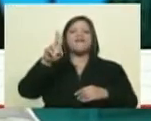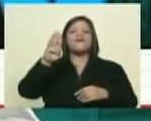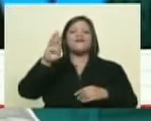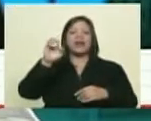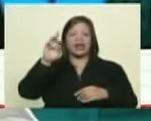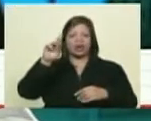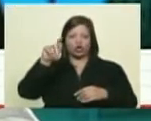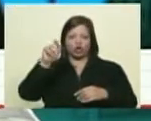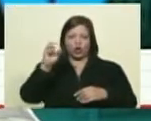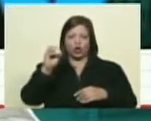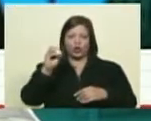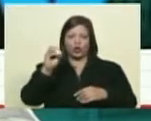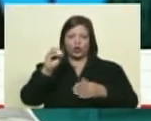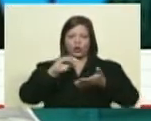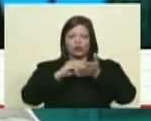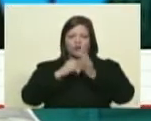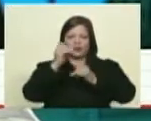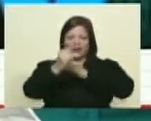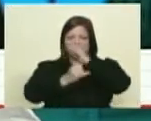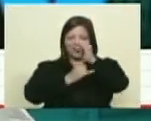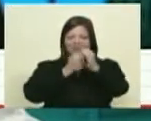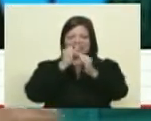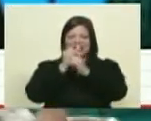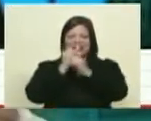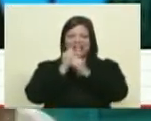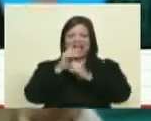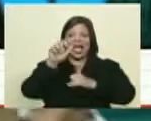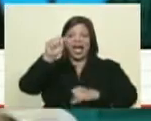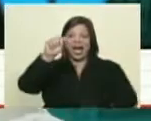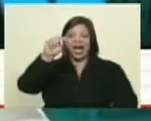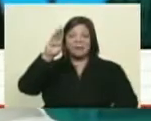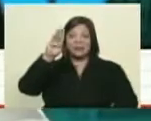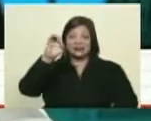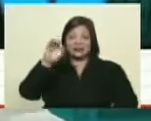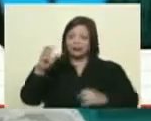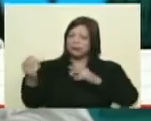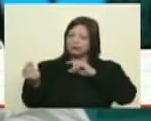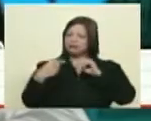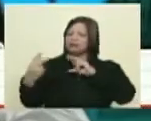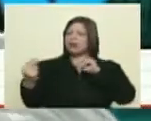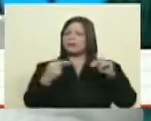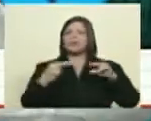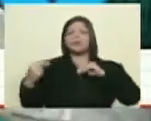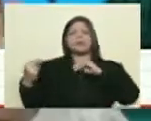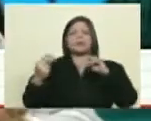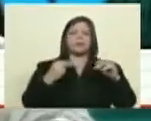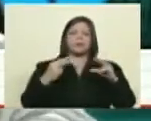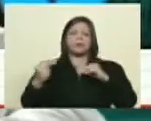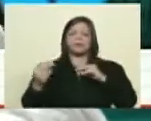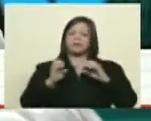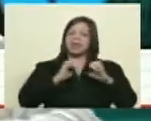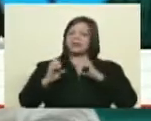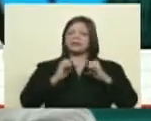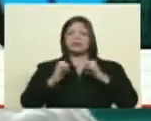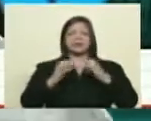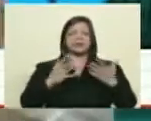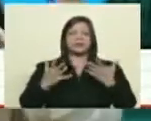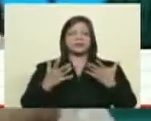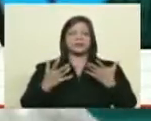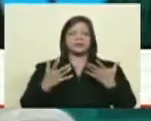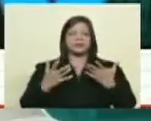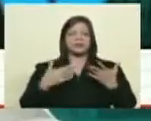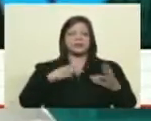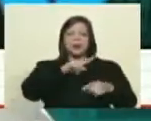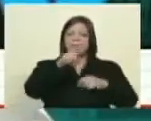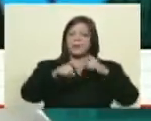de la sección internacional del diario ABC empezamos igualmente como siempre con esa entrevista semiestructurada en el que se hacían